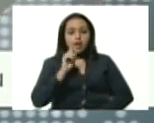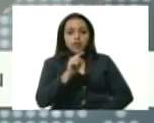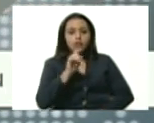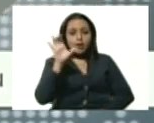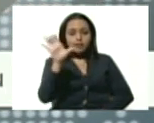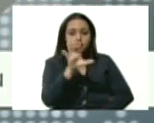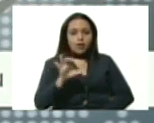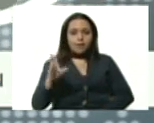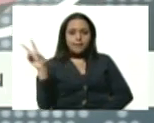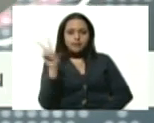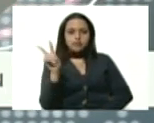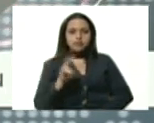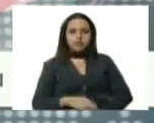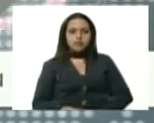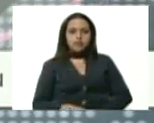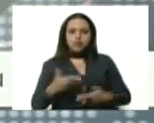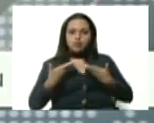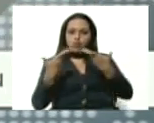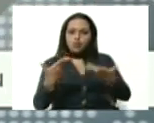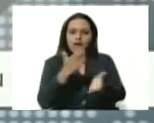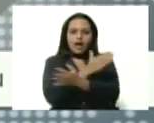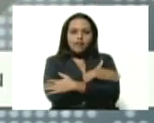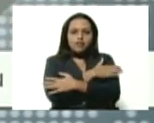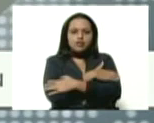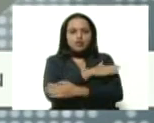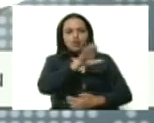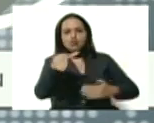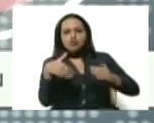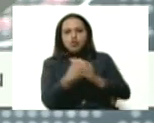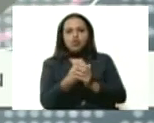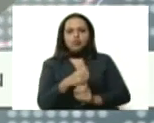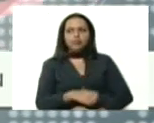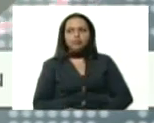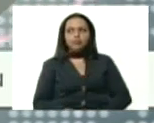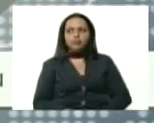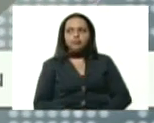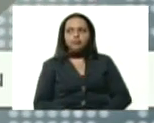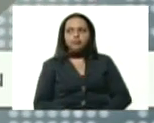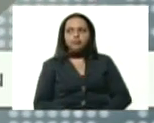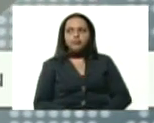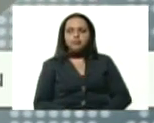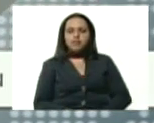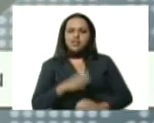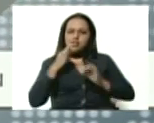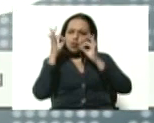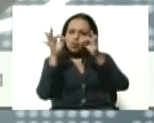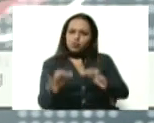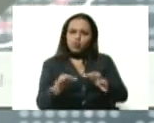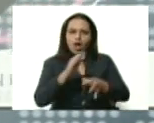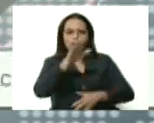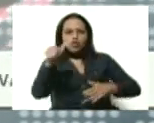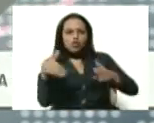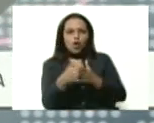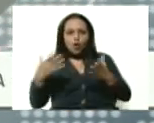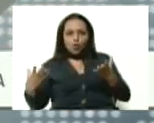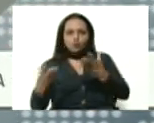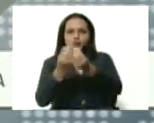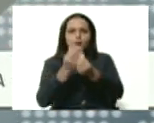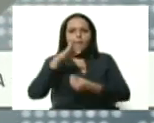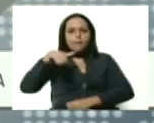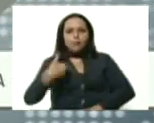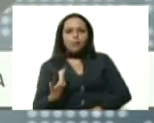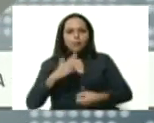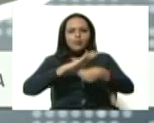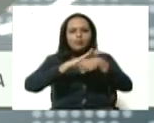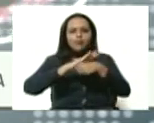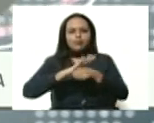del país. Les mando un abrazo a todas y a todos y la certeza de que todos juntos lograremos